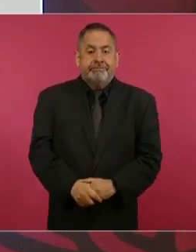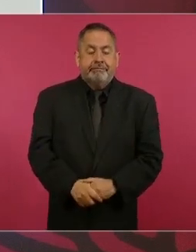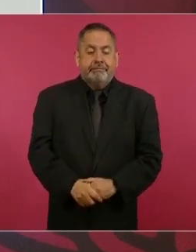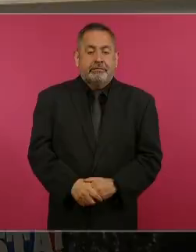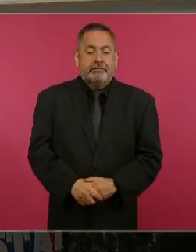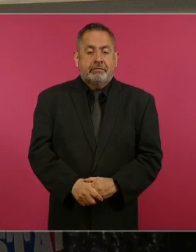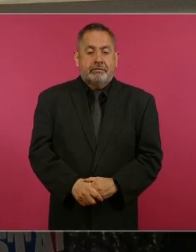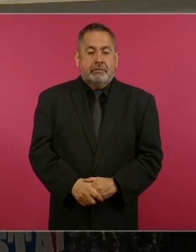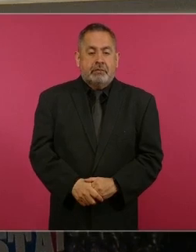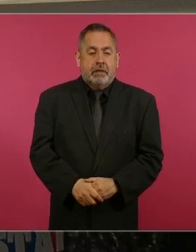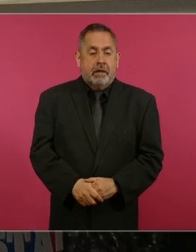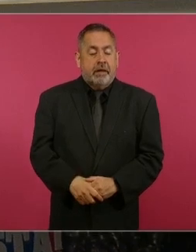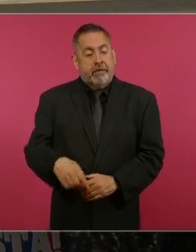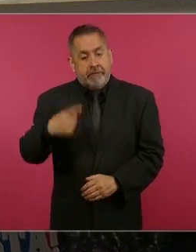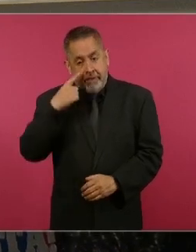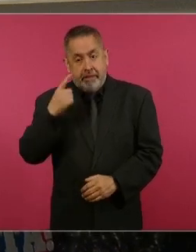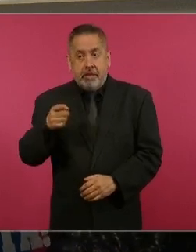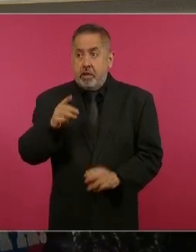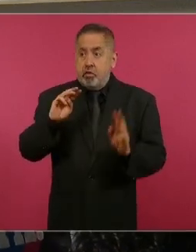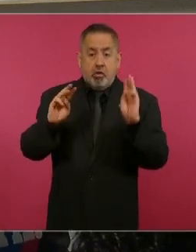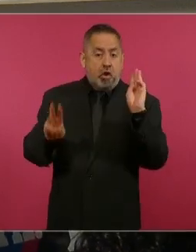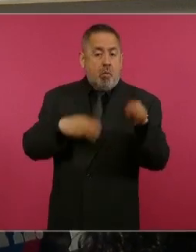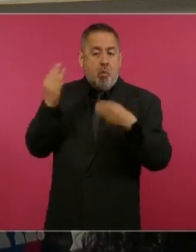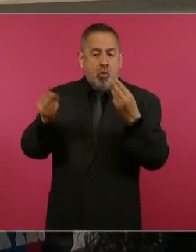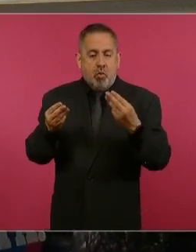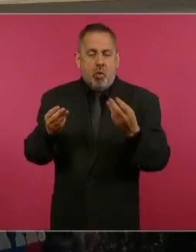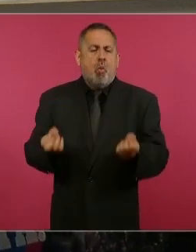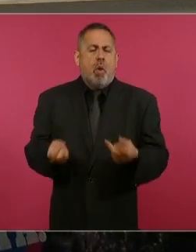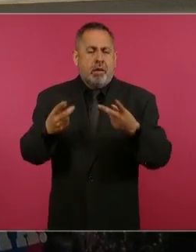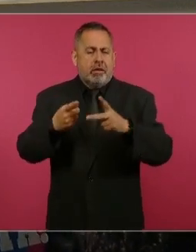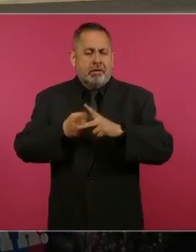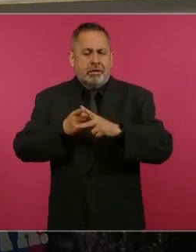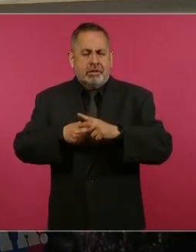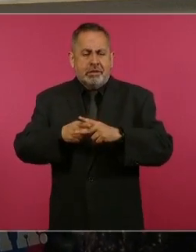Y en el mundo, a ver si lo tiene.